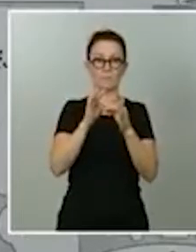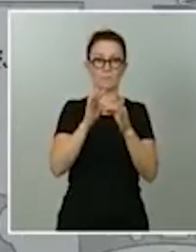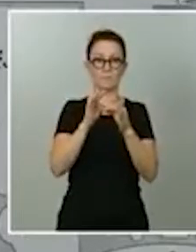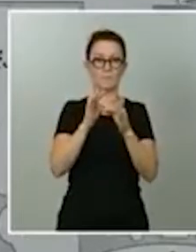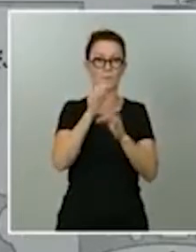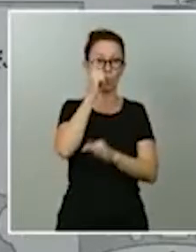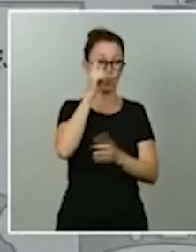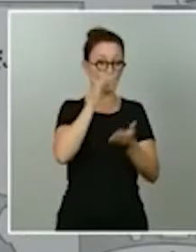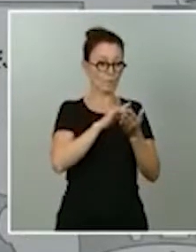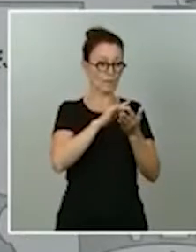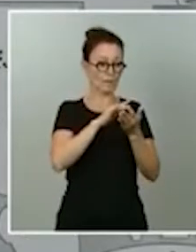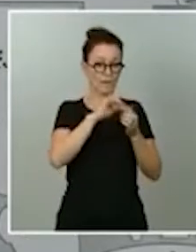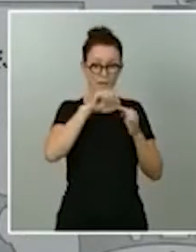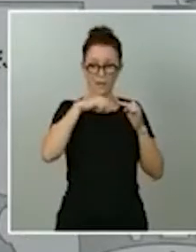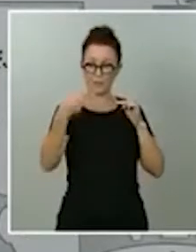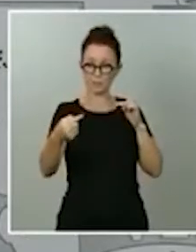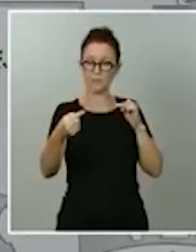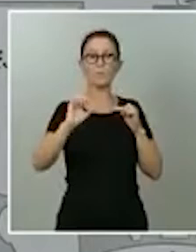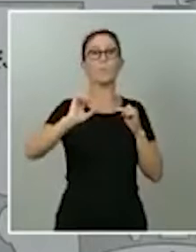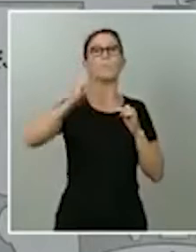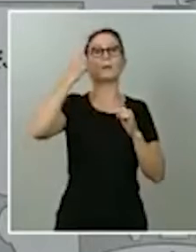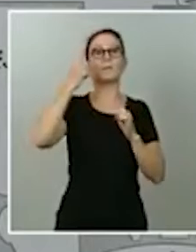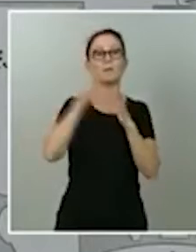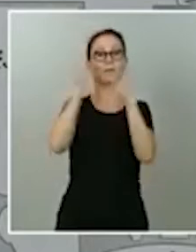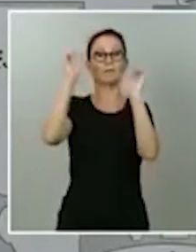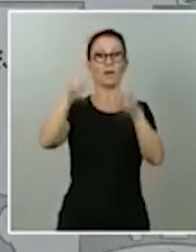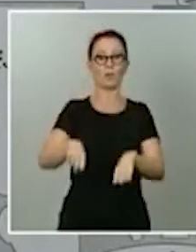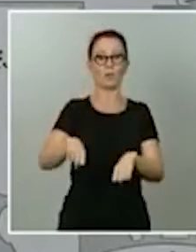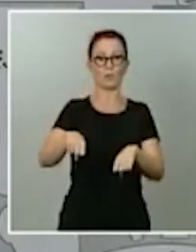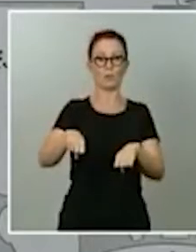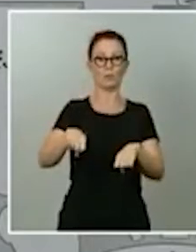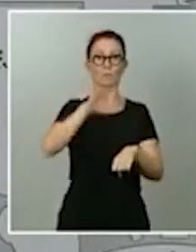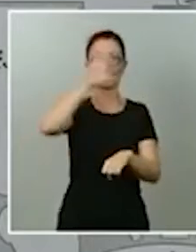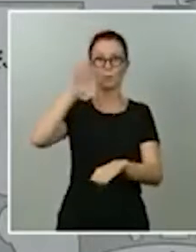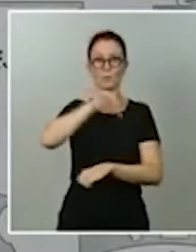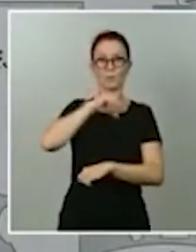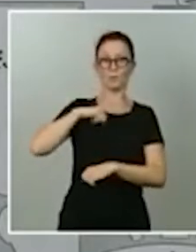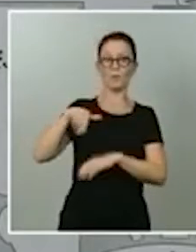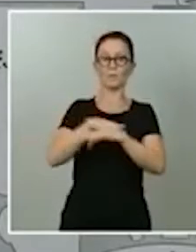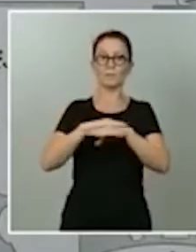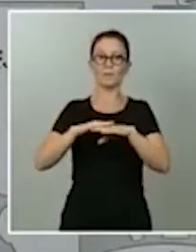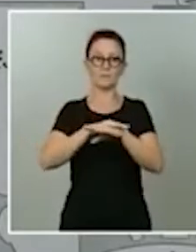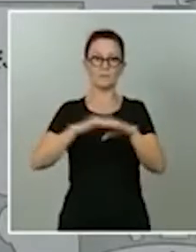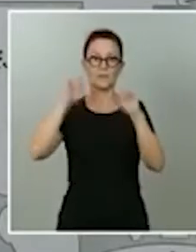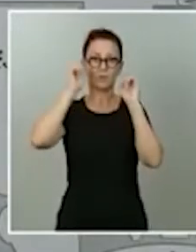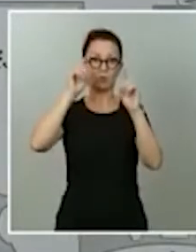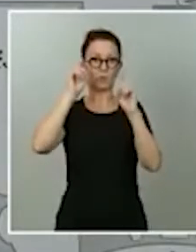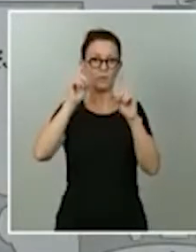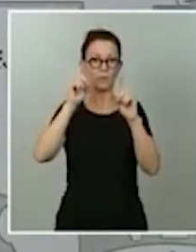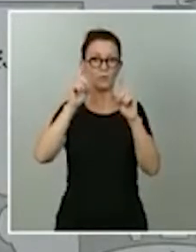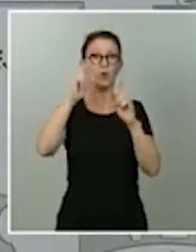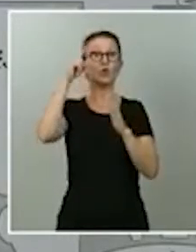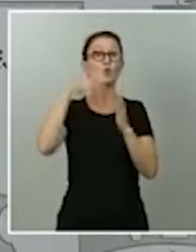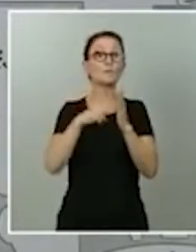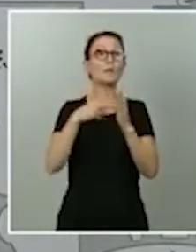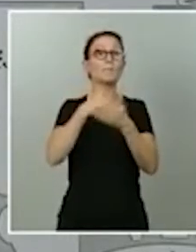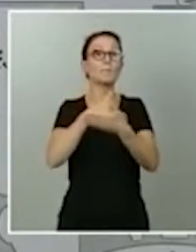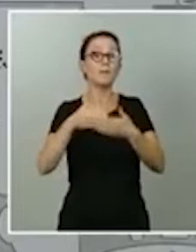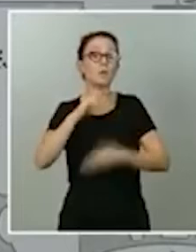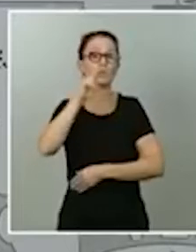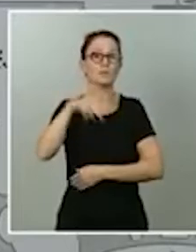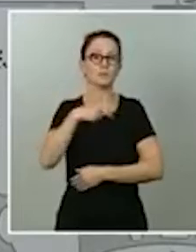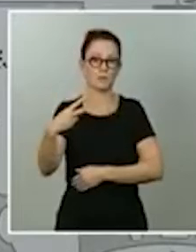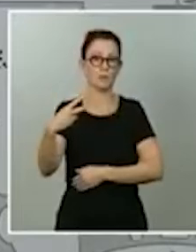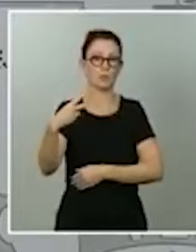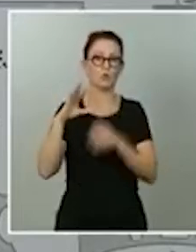se aprobó el primer protocolo, el primer acuerdo entre comunidades autónomas y el Ministerio de Educación. Junto a ello, 2.000 millones de euros vinculados a